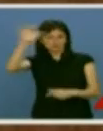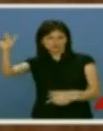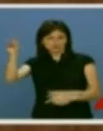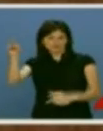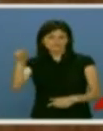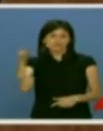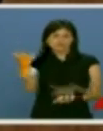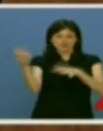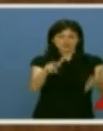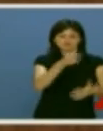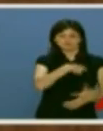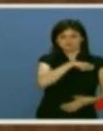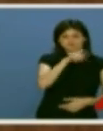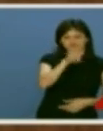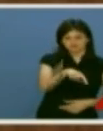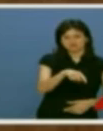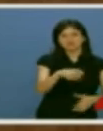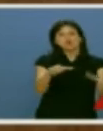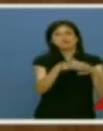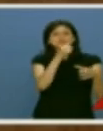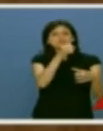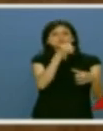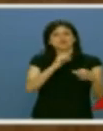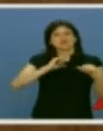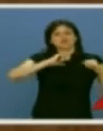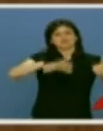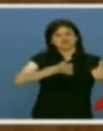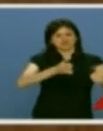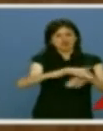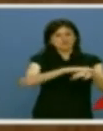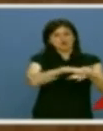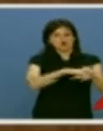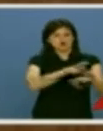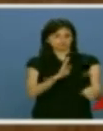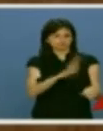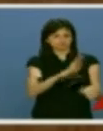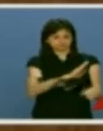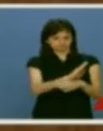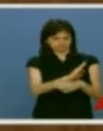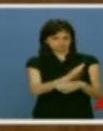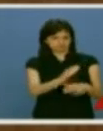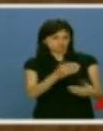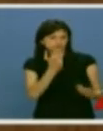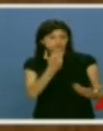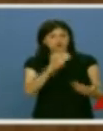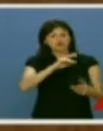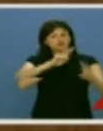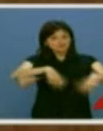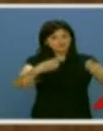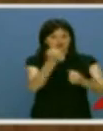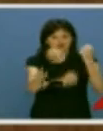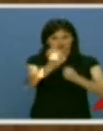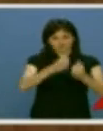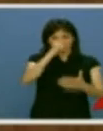En España también. Fueron gobiernos socialistas quienes pusieron en marcha el modelo de bienestar en nuestro país, promoviendo reformas económicas, algunas de ellas